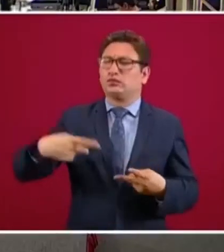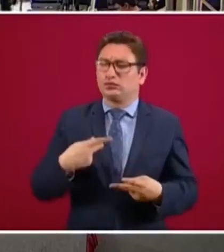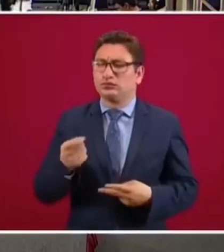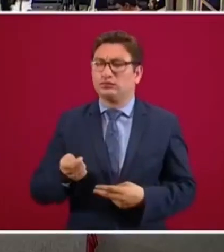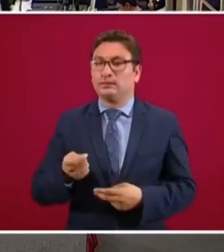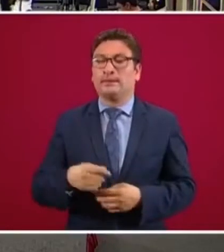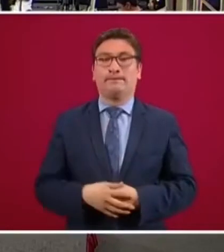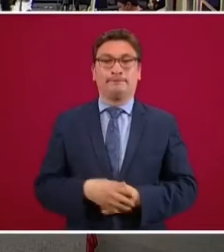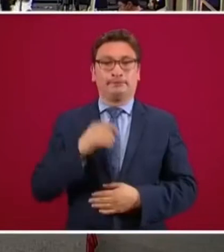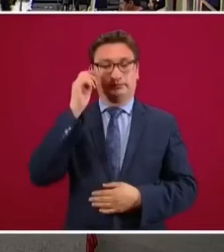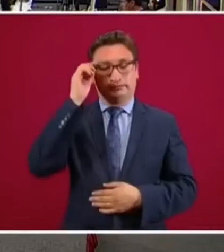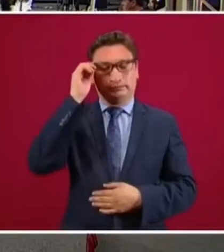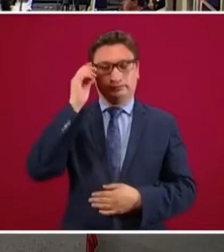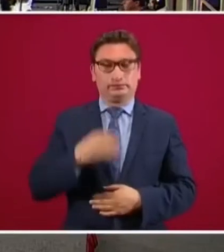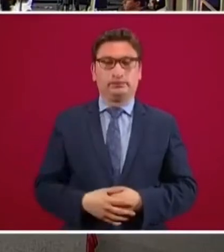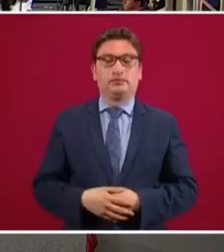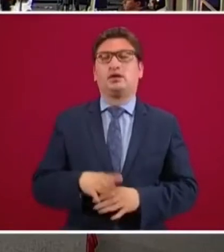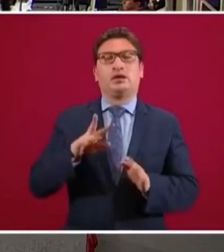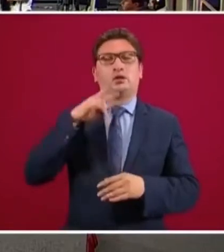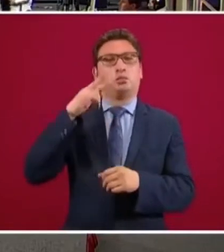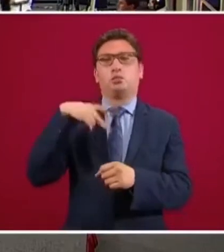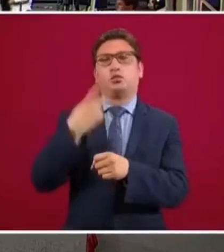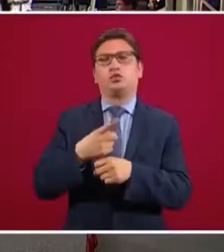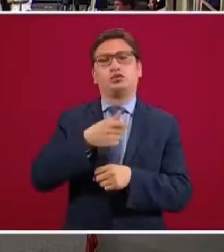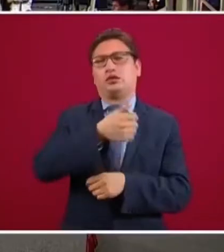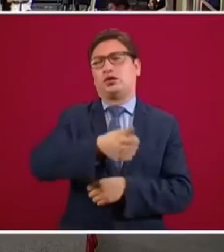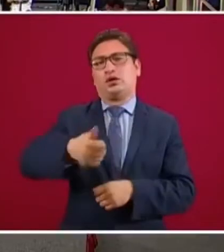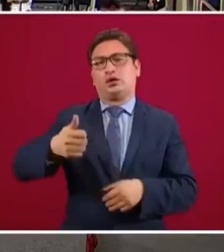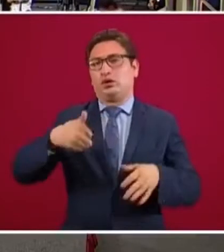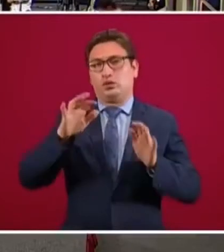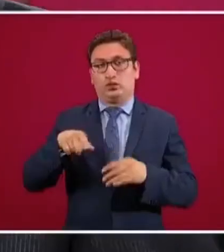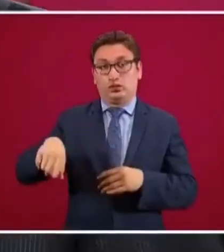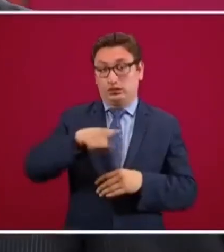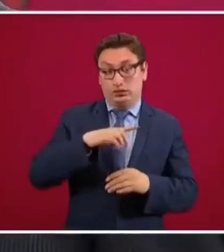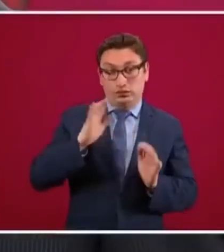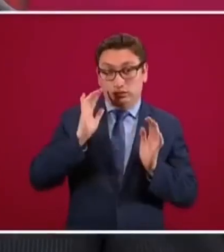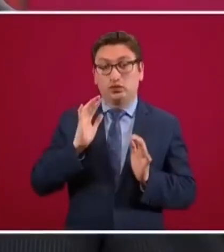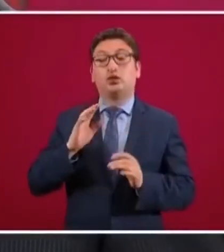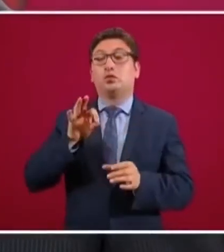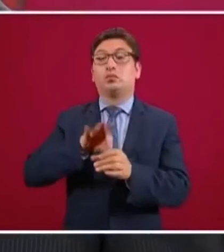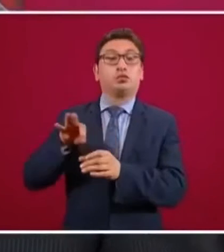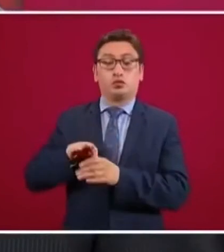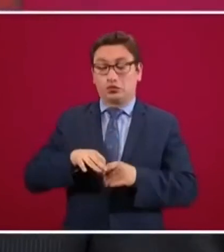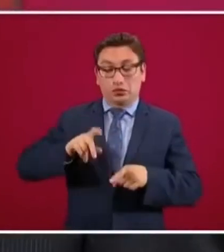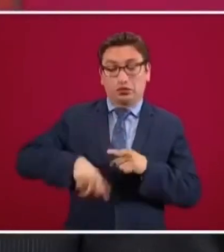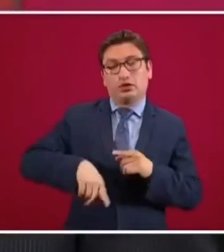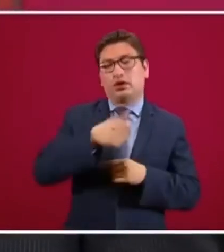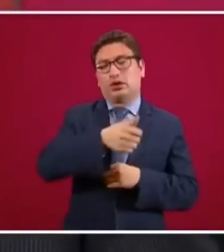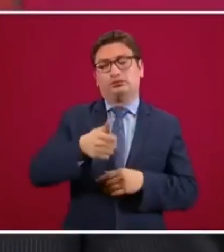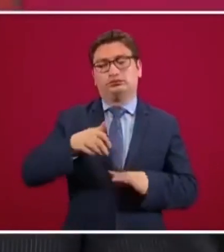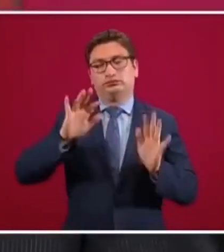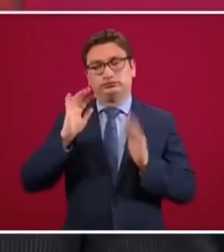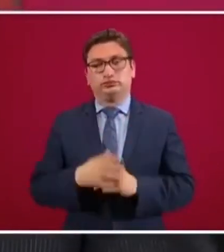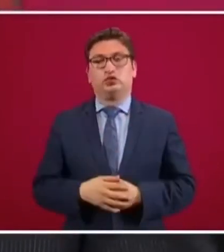mandato, usted va a invitar a los… No es voluntario eso, eso cada quien, es un asunto de convicciones. Yo quiero